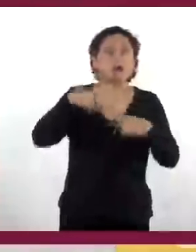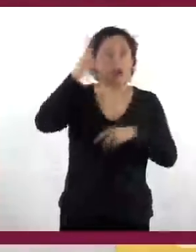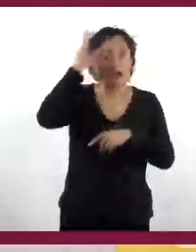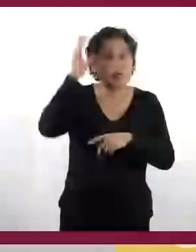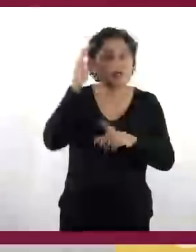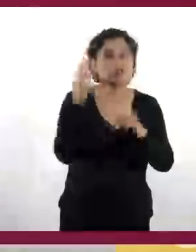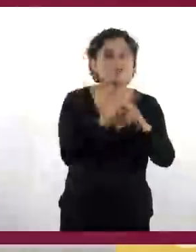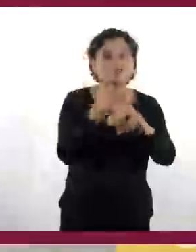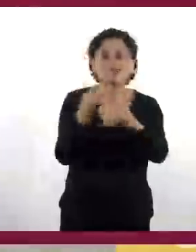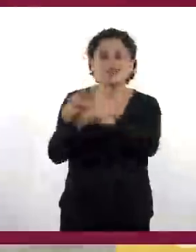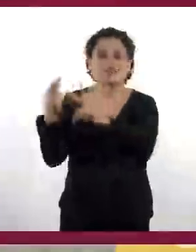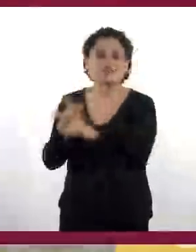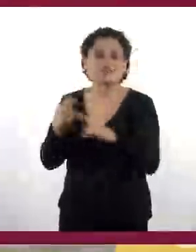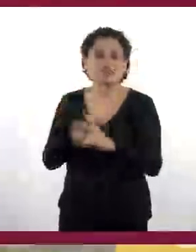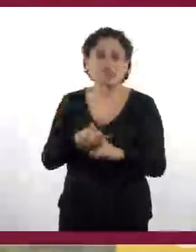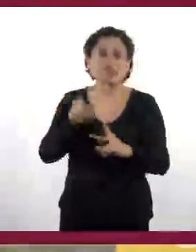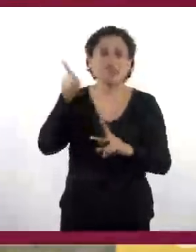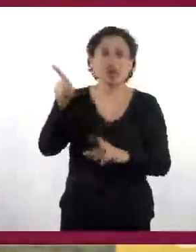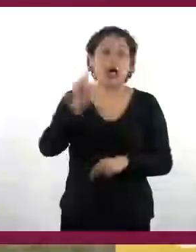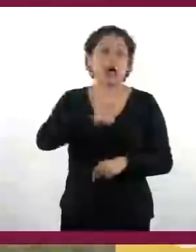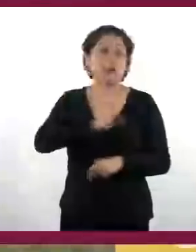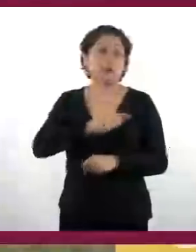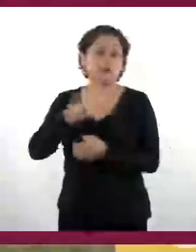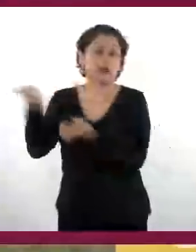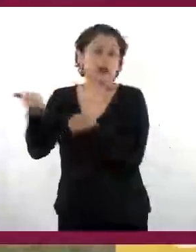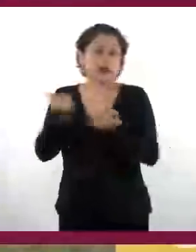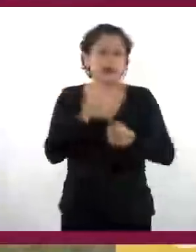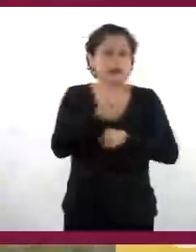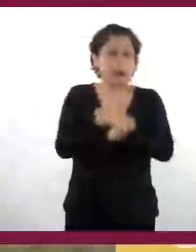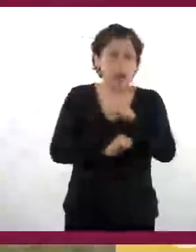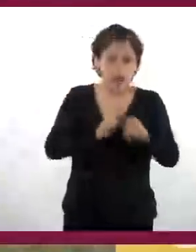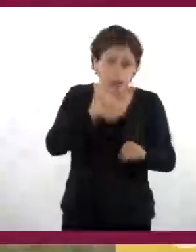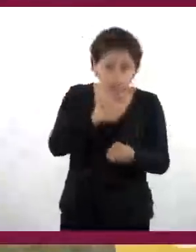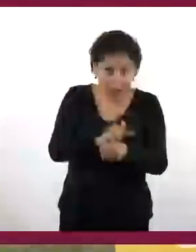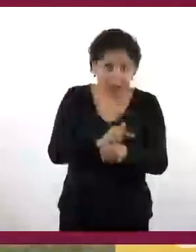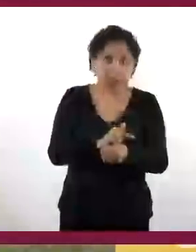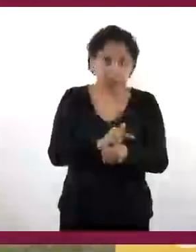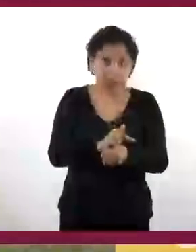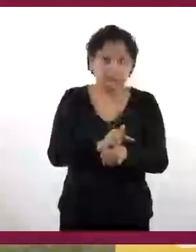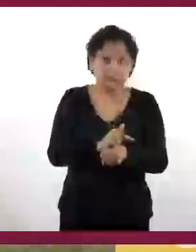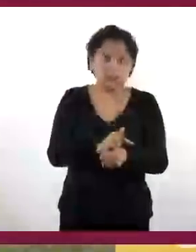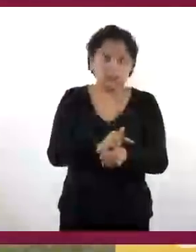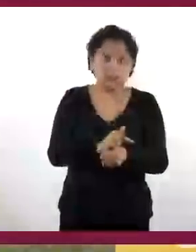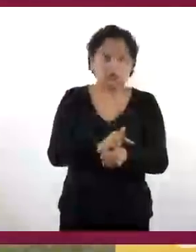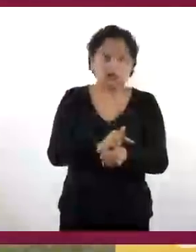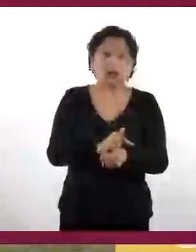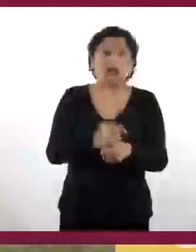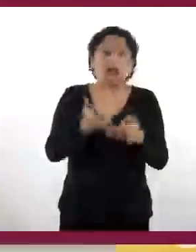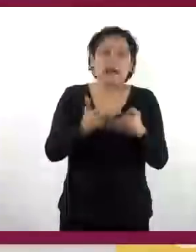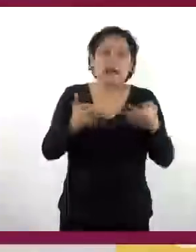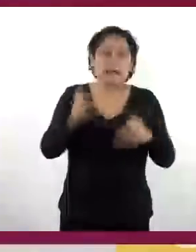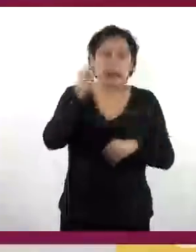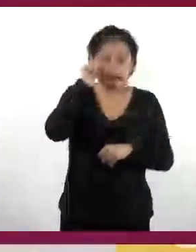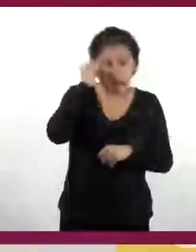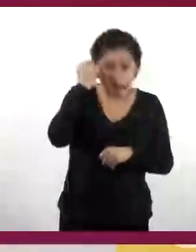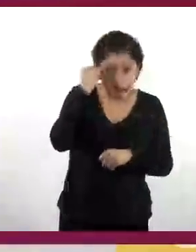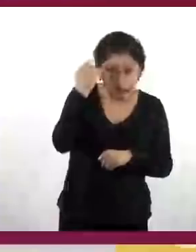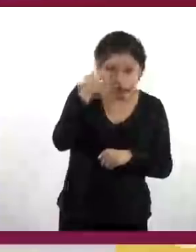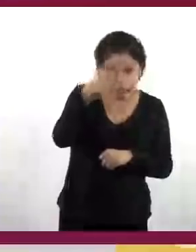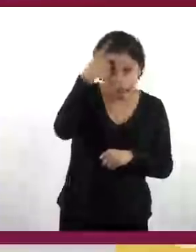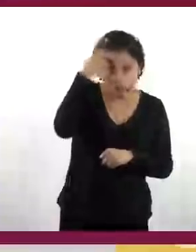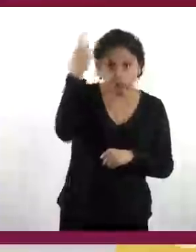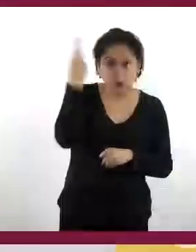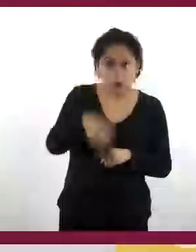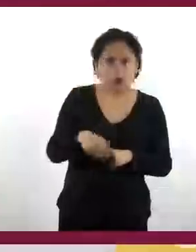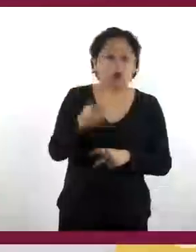Con los españoles viene su ganado. Y el ganado ocupa las tierras de estos grupos indígenas. Se come los